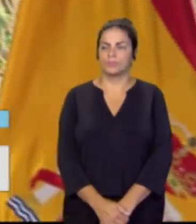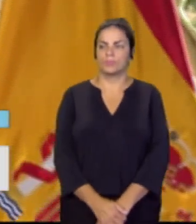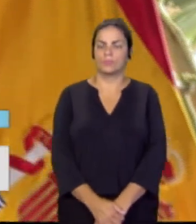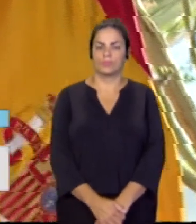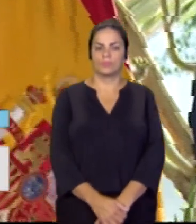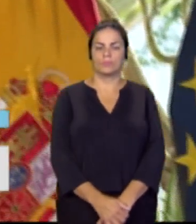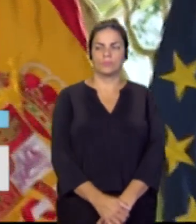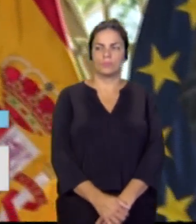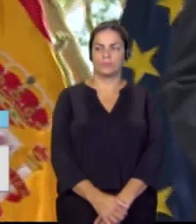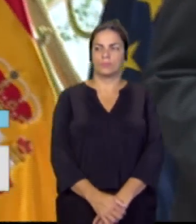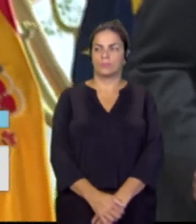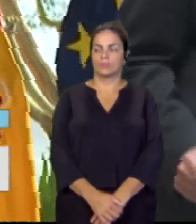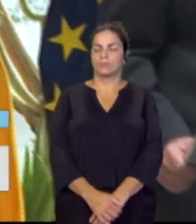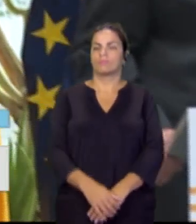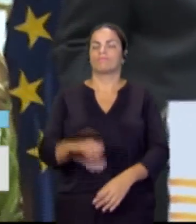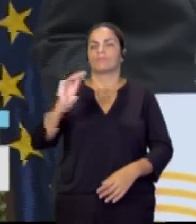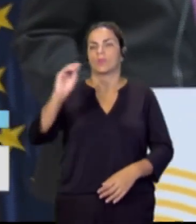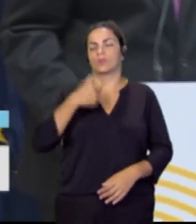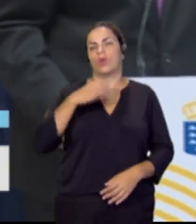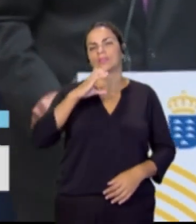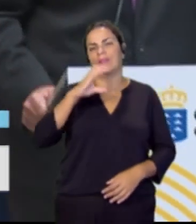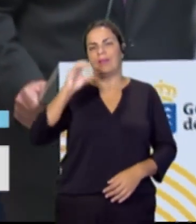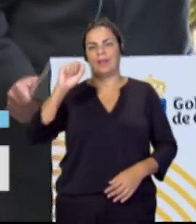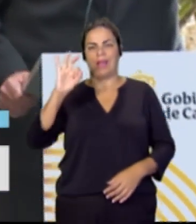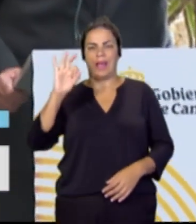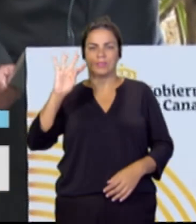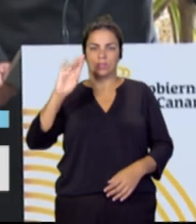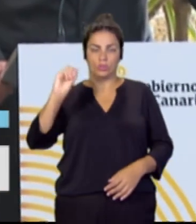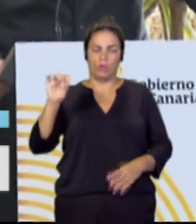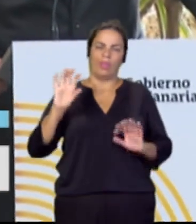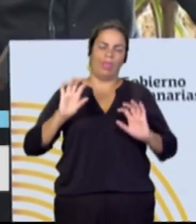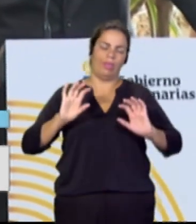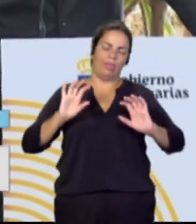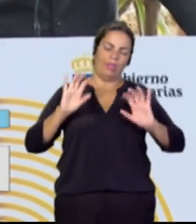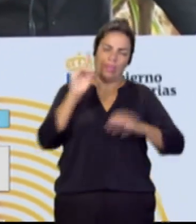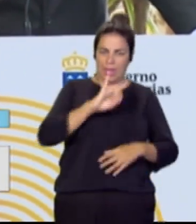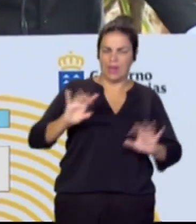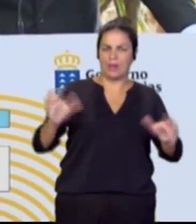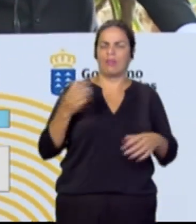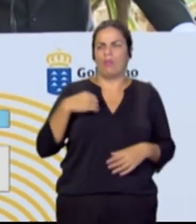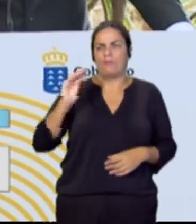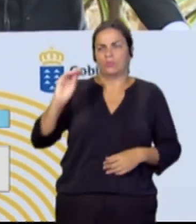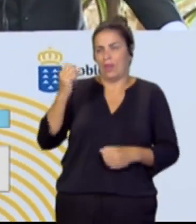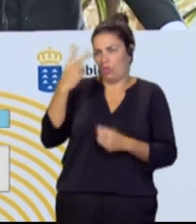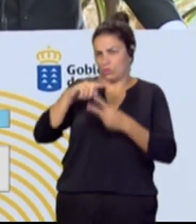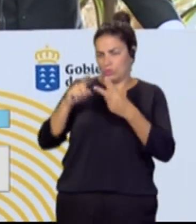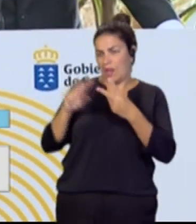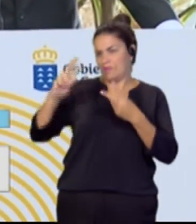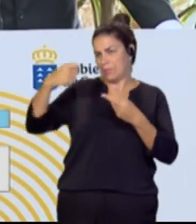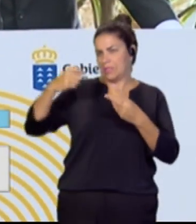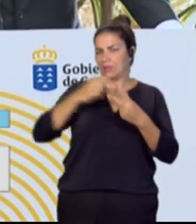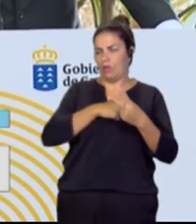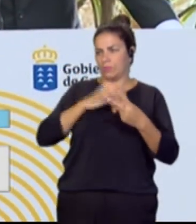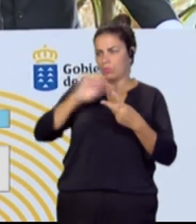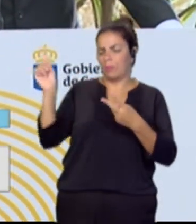Voy a preguntar, soy C. Castro de Canarias Radio, me gustaría preguntarle dos cuestiones al vicepresidente de la comisión. La primera,